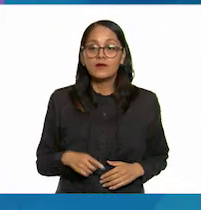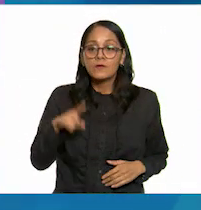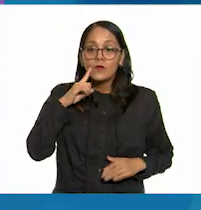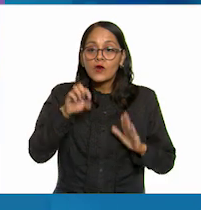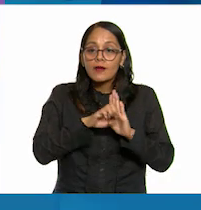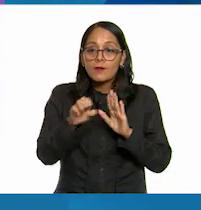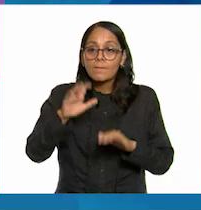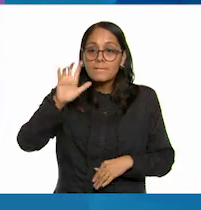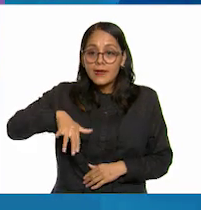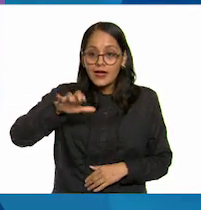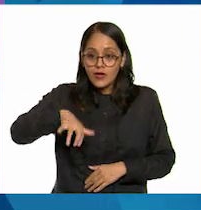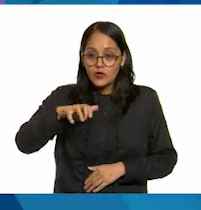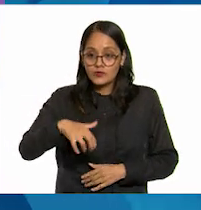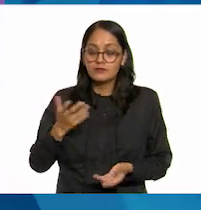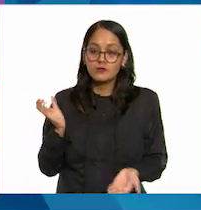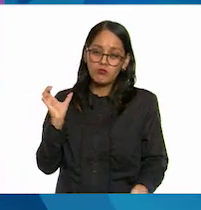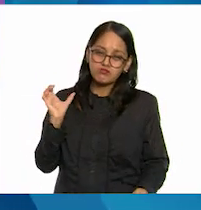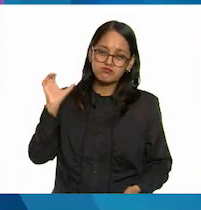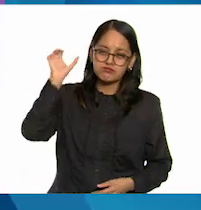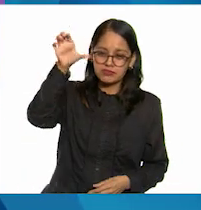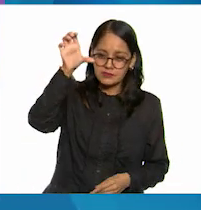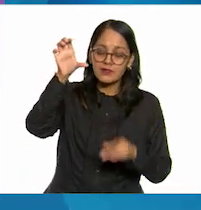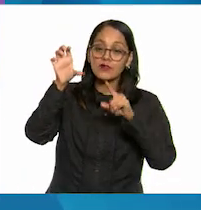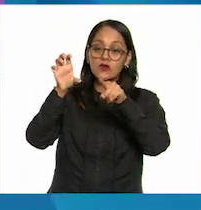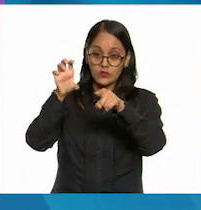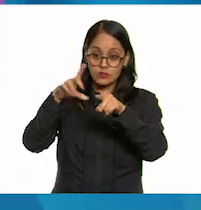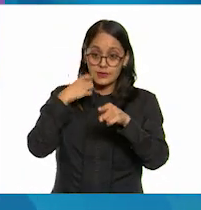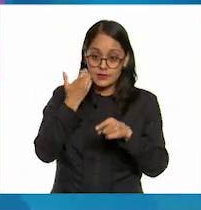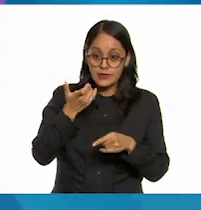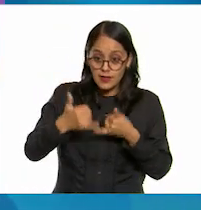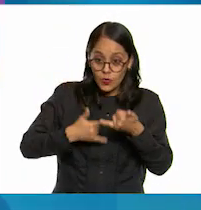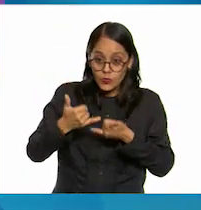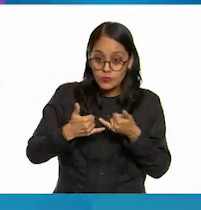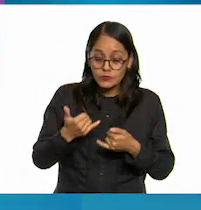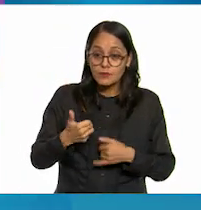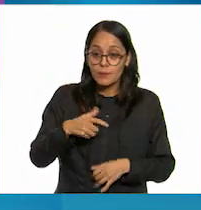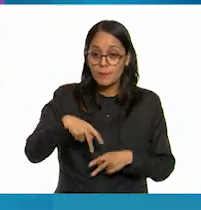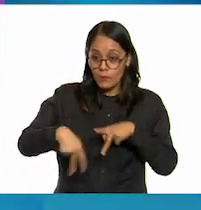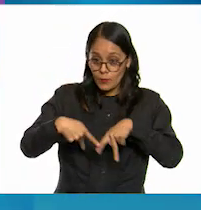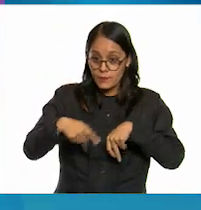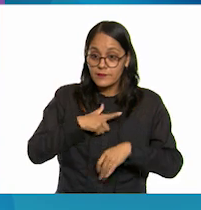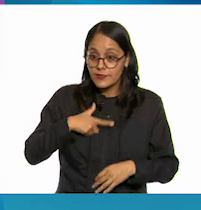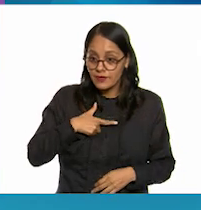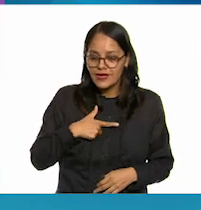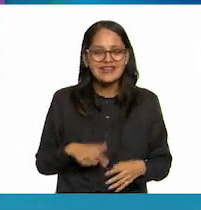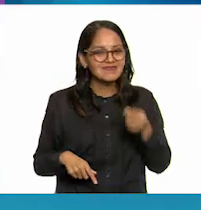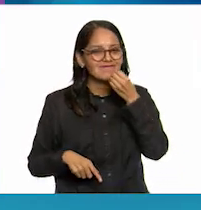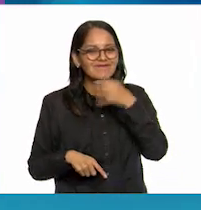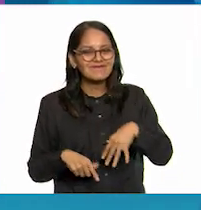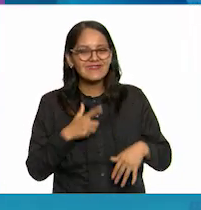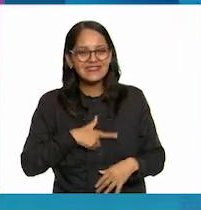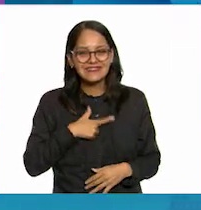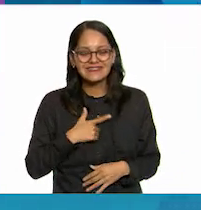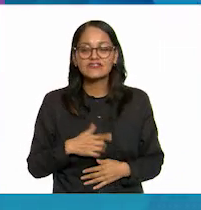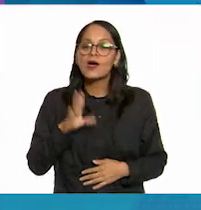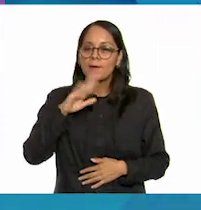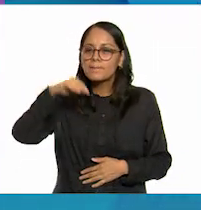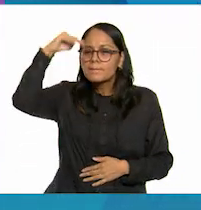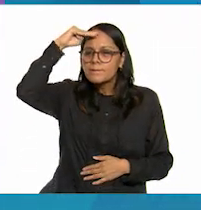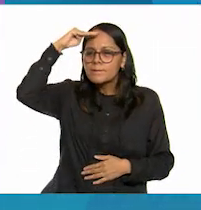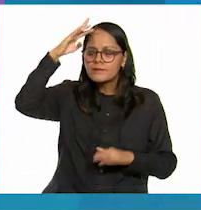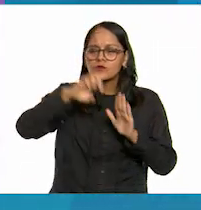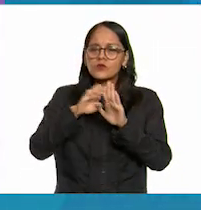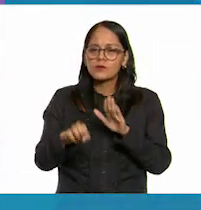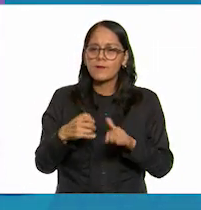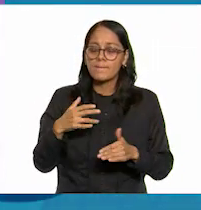aventar una pelota no sé si a ti te gusta el fútbol me encanta bueno pues piensa en qué momento